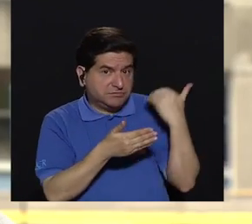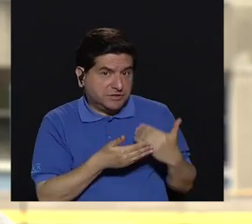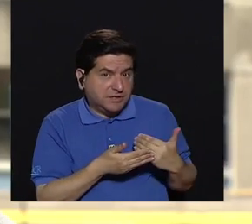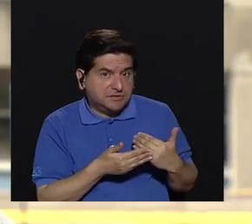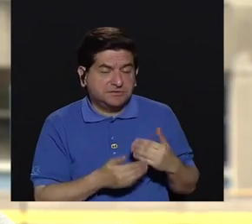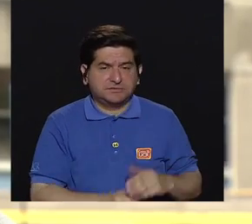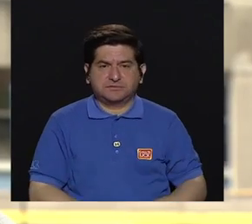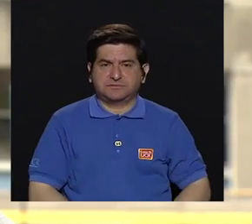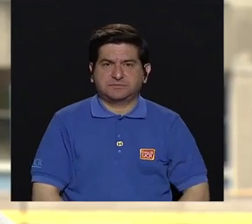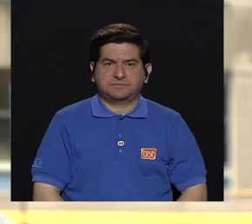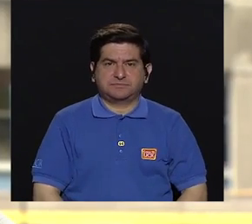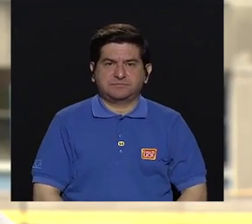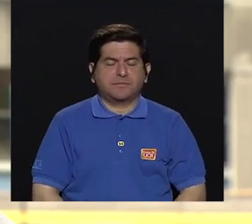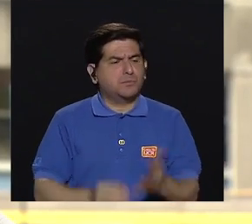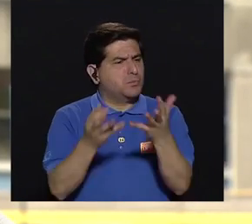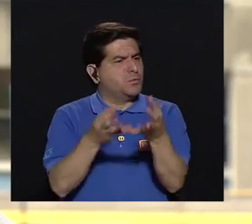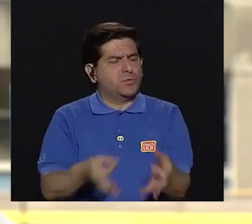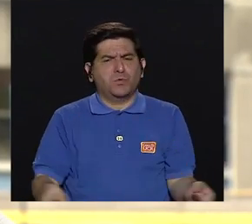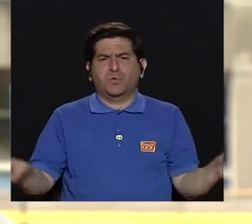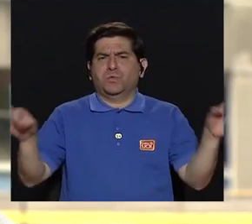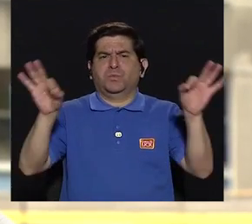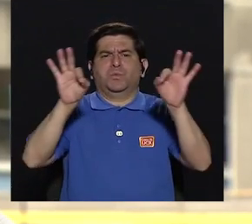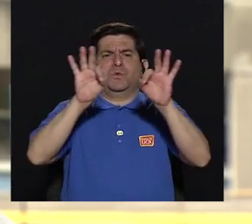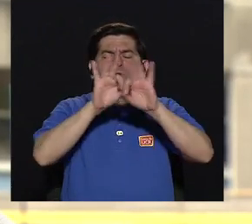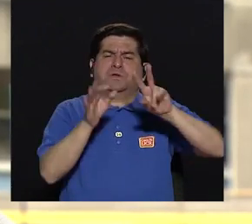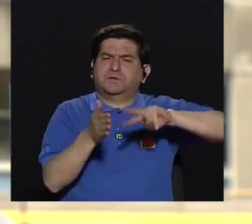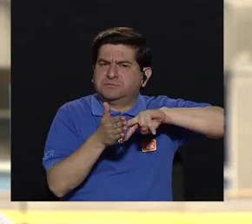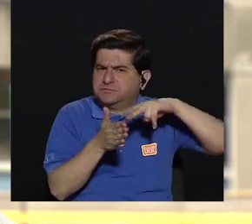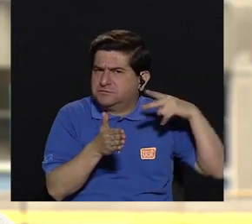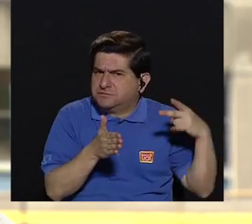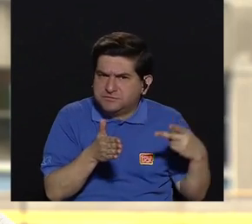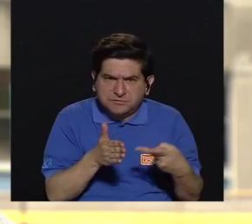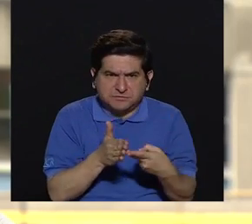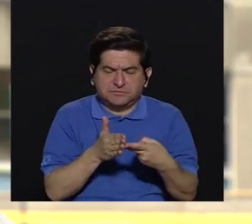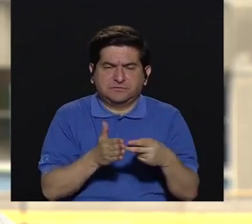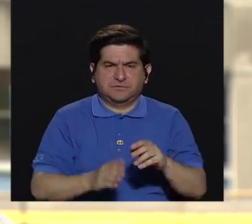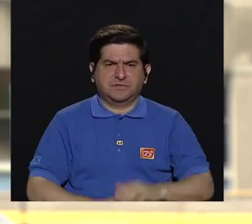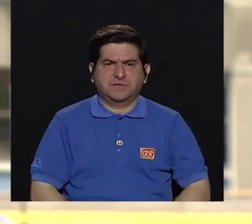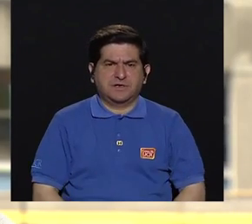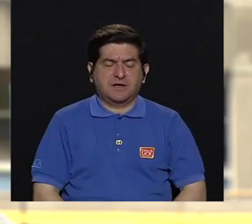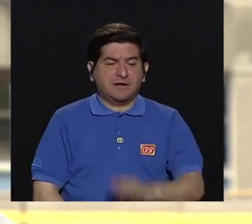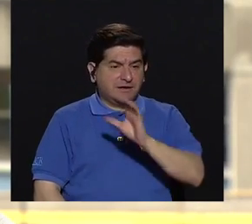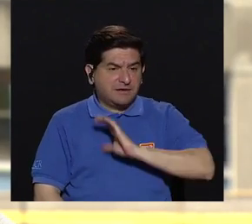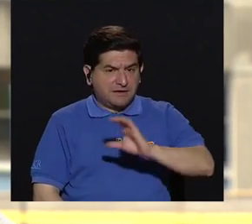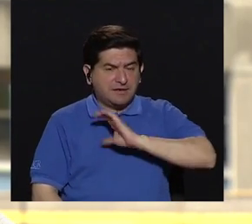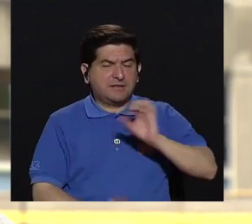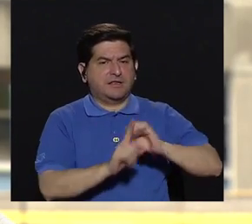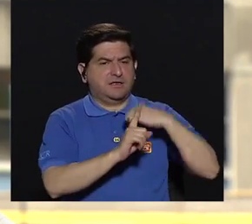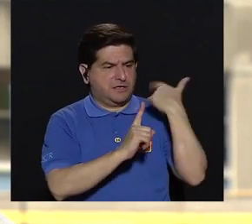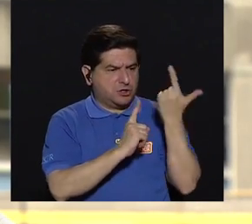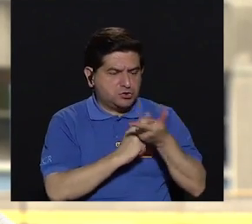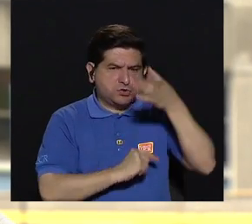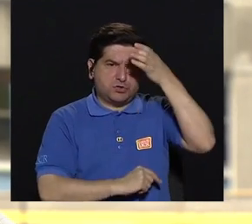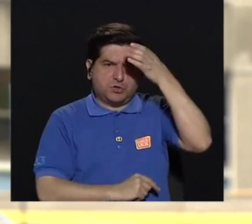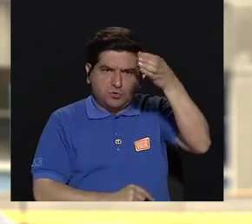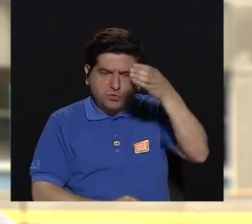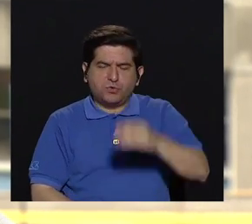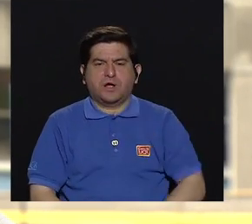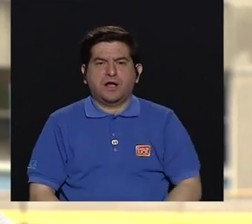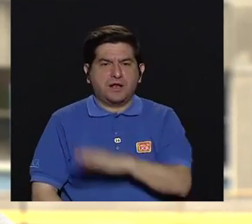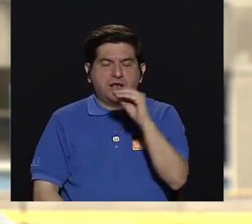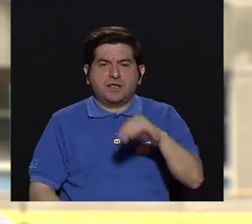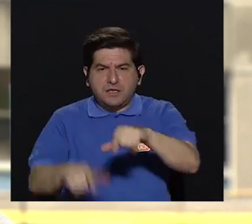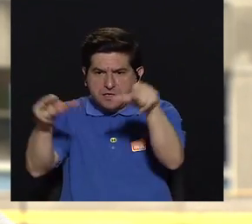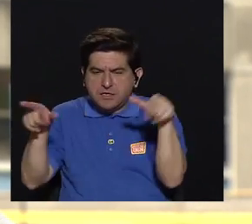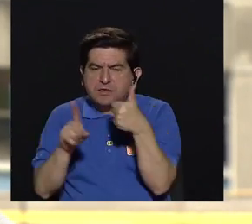dije anteriormente, es importante lo que es los aspectos sociales, culturales y